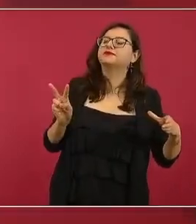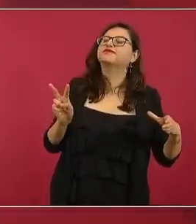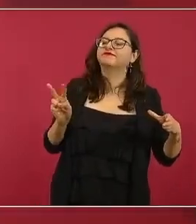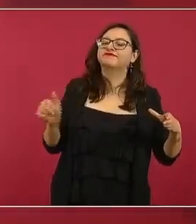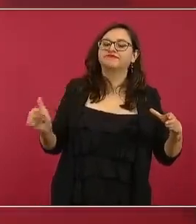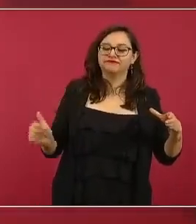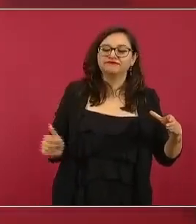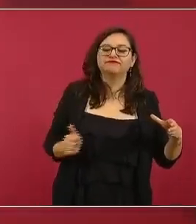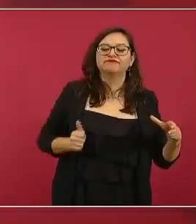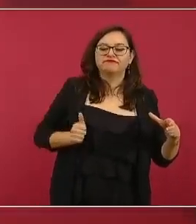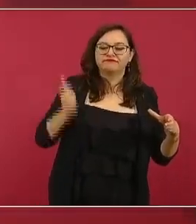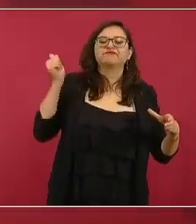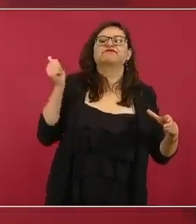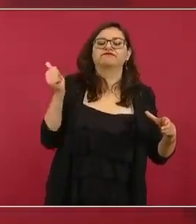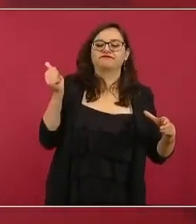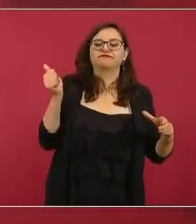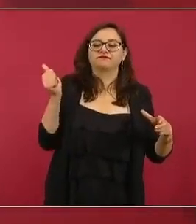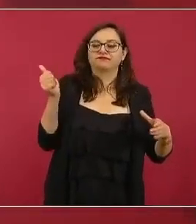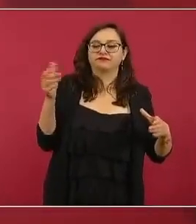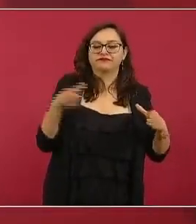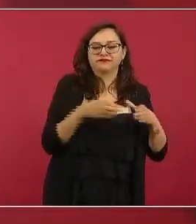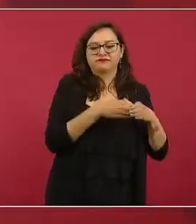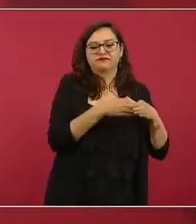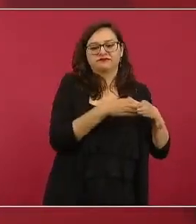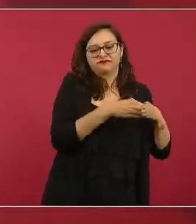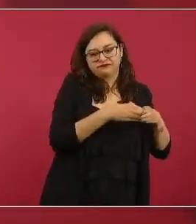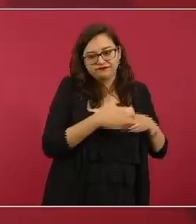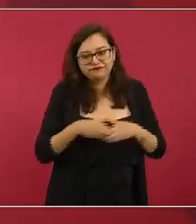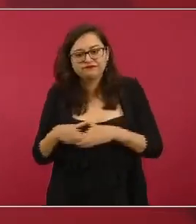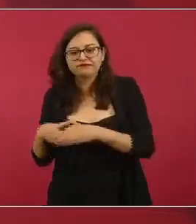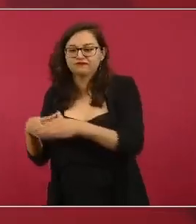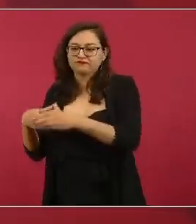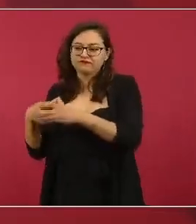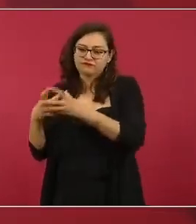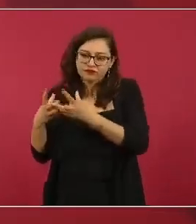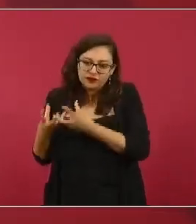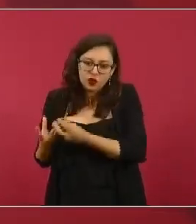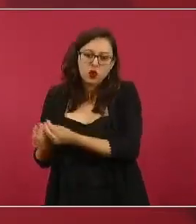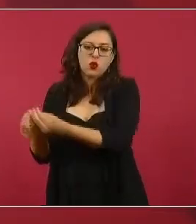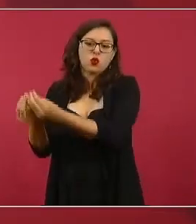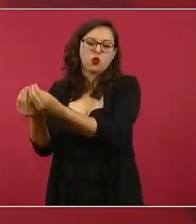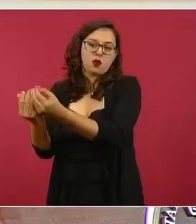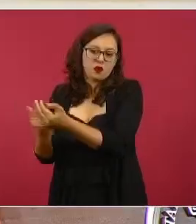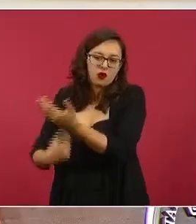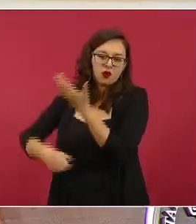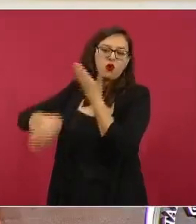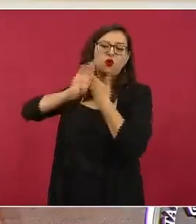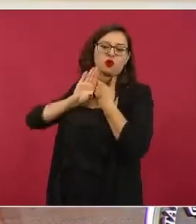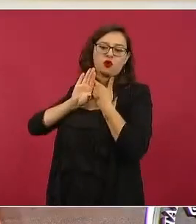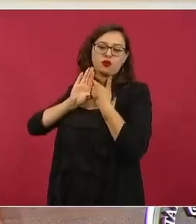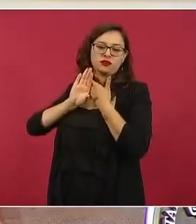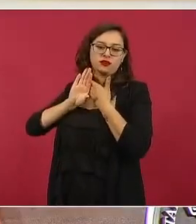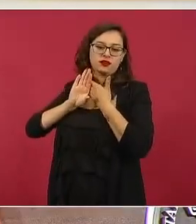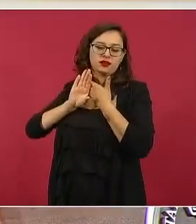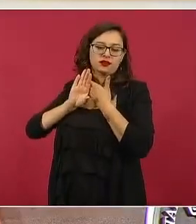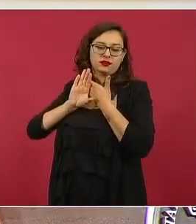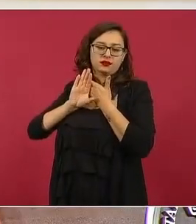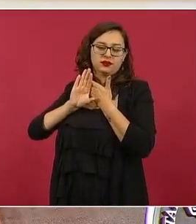con propósitos políticos para defender sus intereses